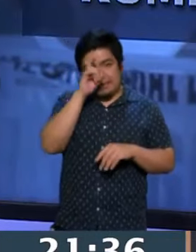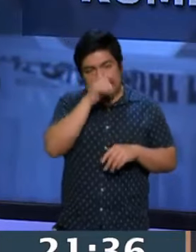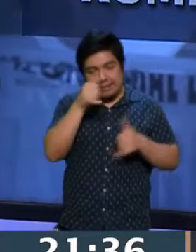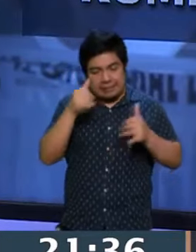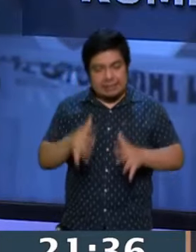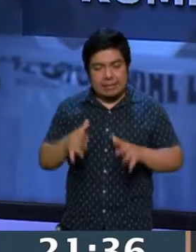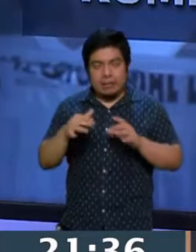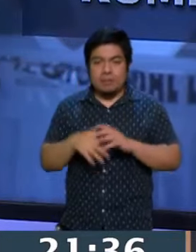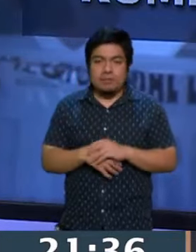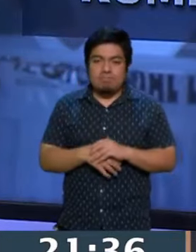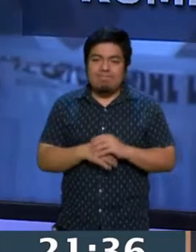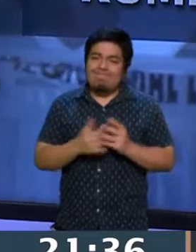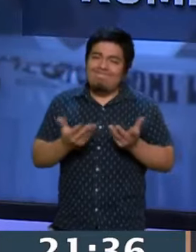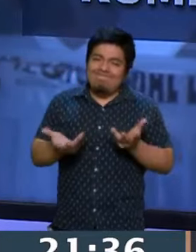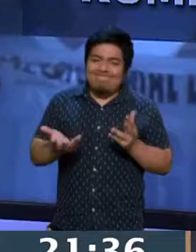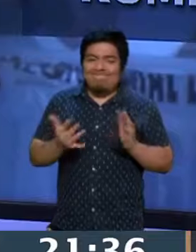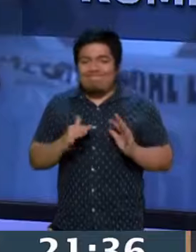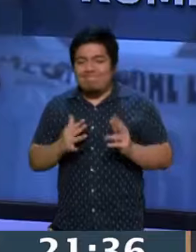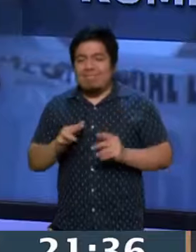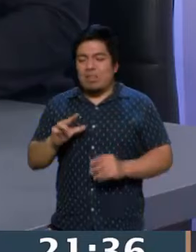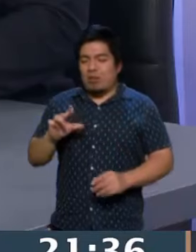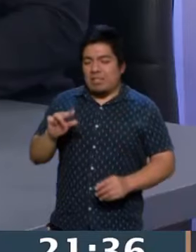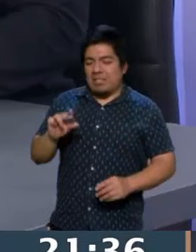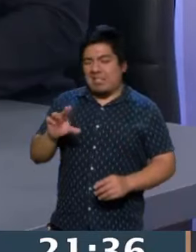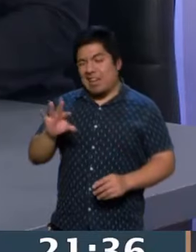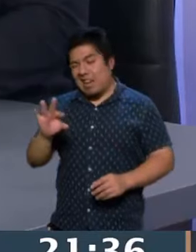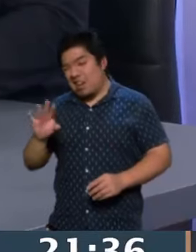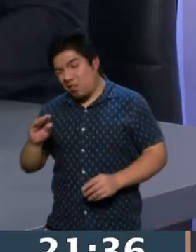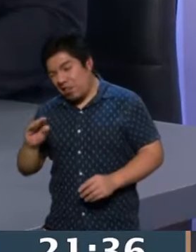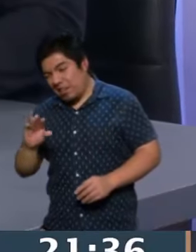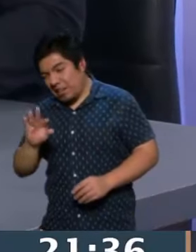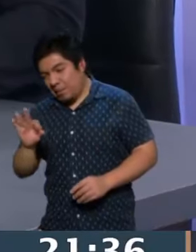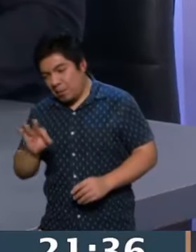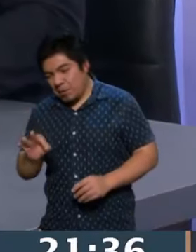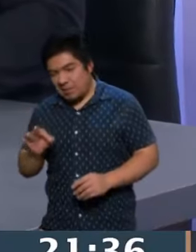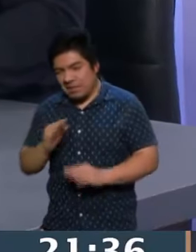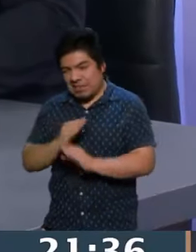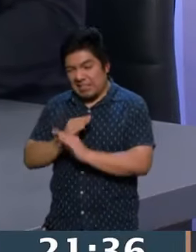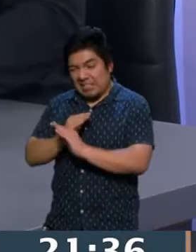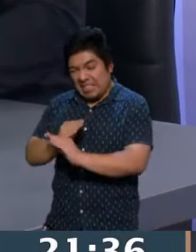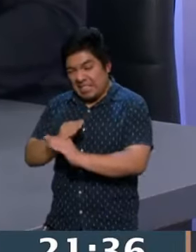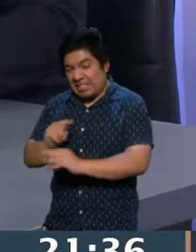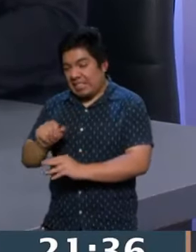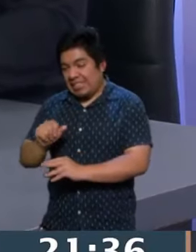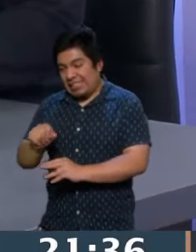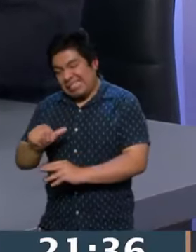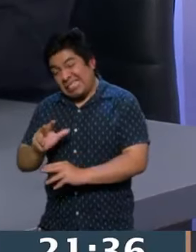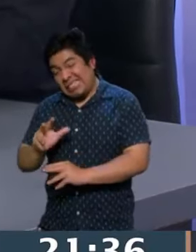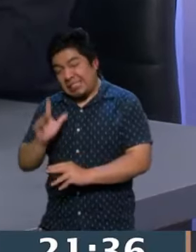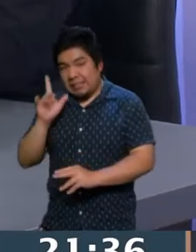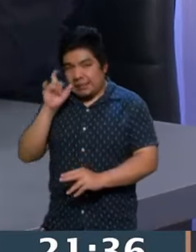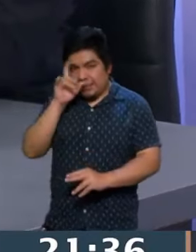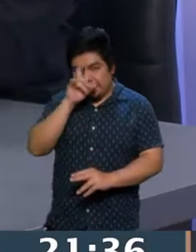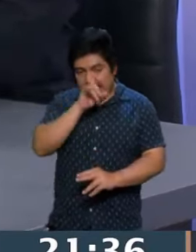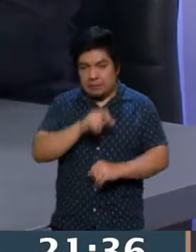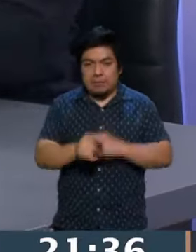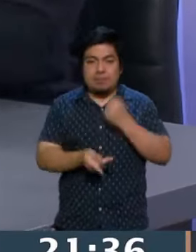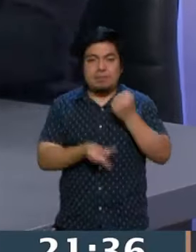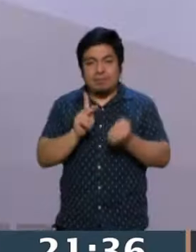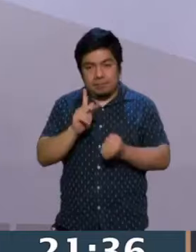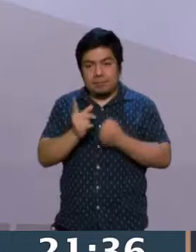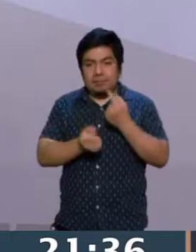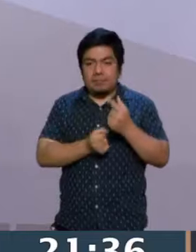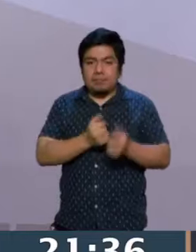Entonces sí me parece que un 80-90% ya de tasa de rechazo es un número complicado. Sin embargo, como nos decías,